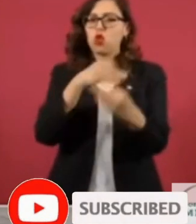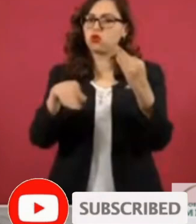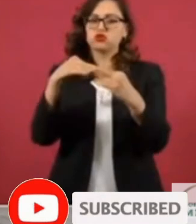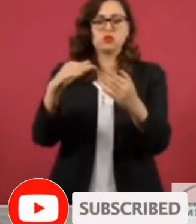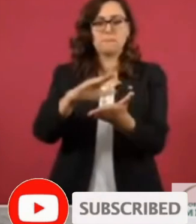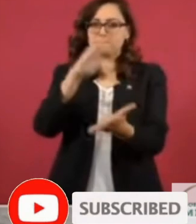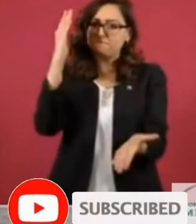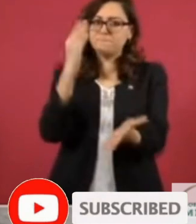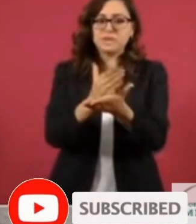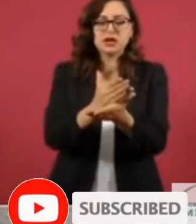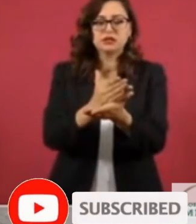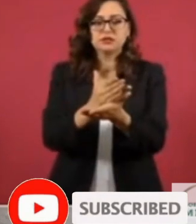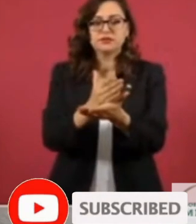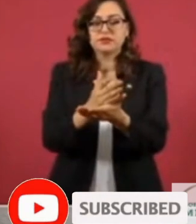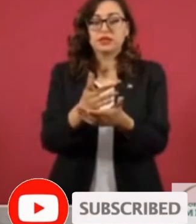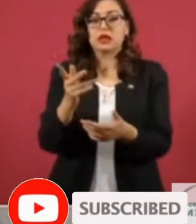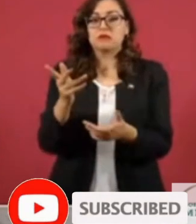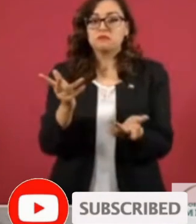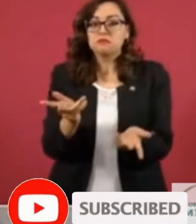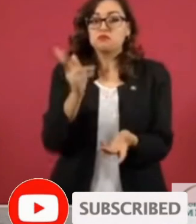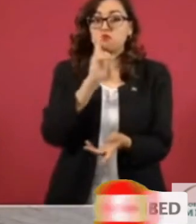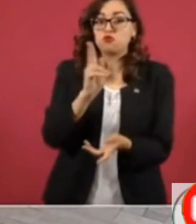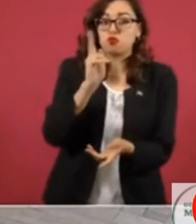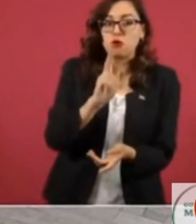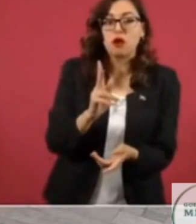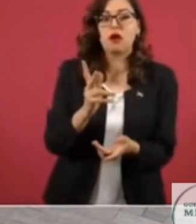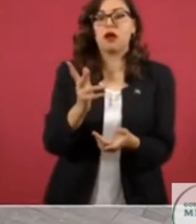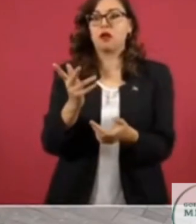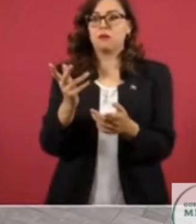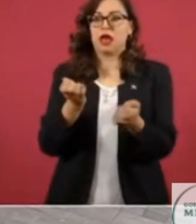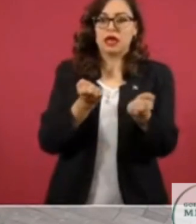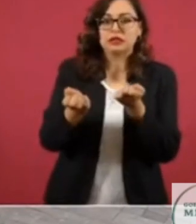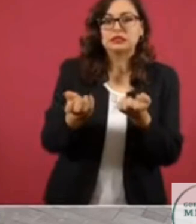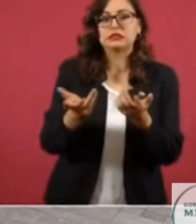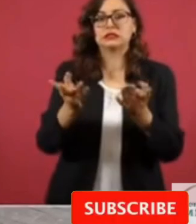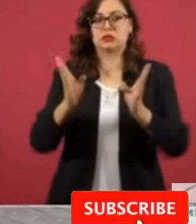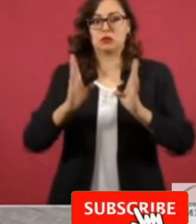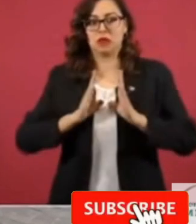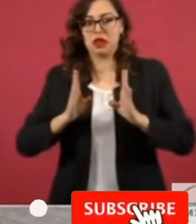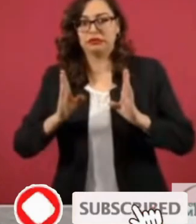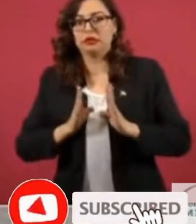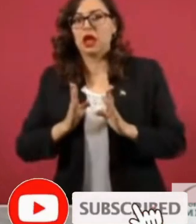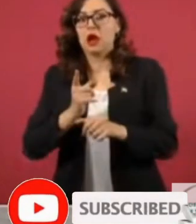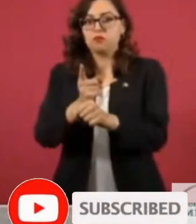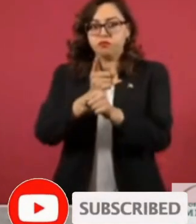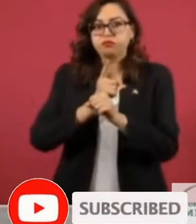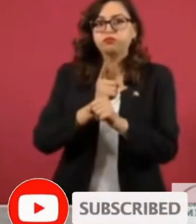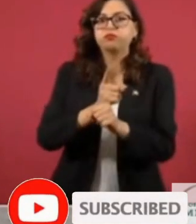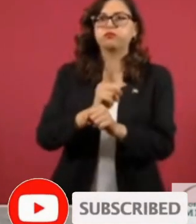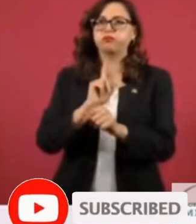provocaciones militares, así como pruebas nucleares y de misiles.